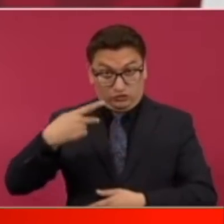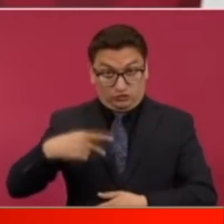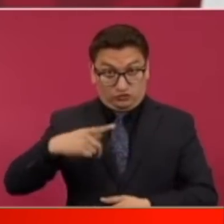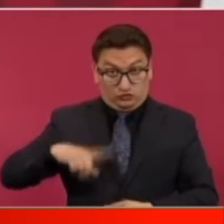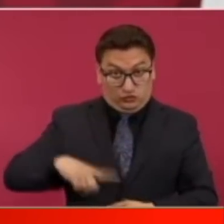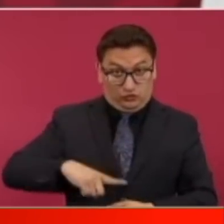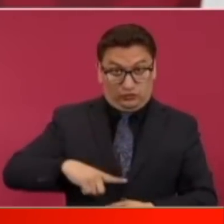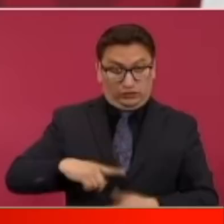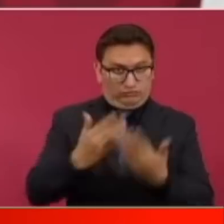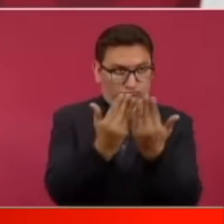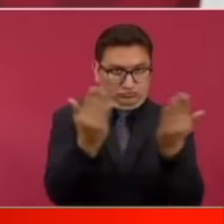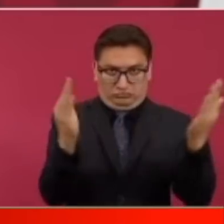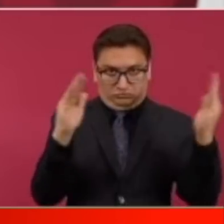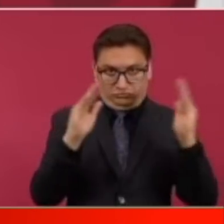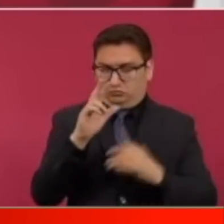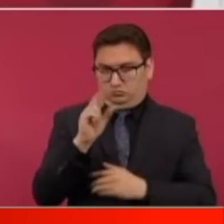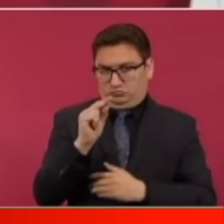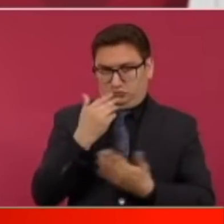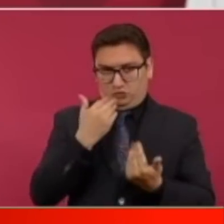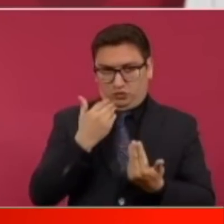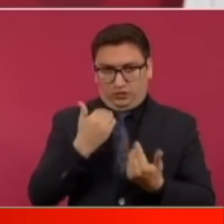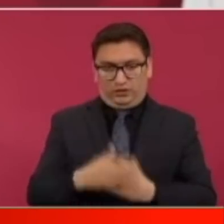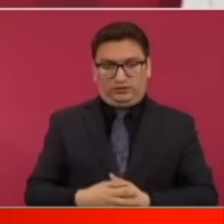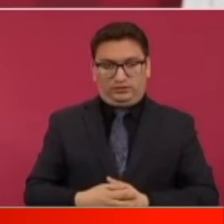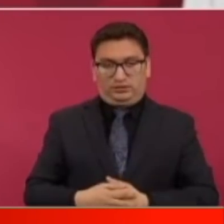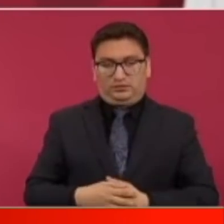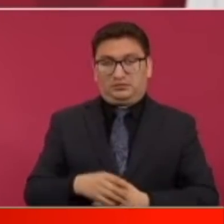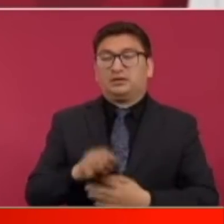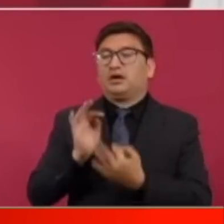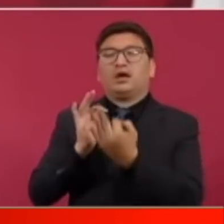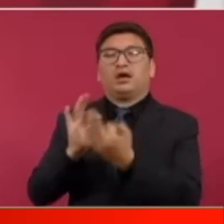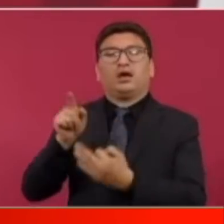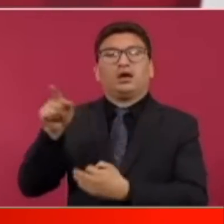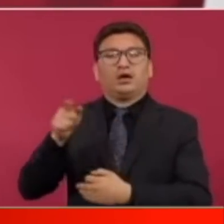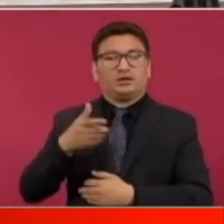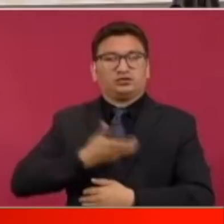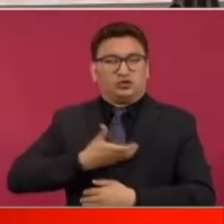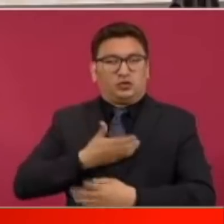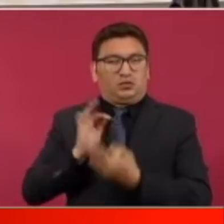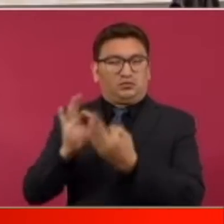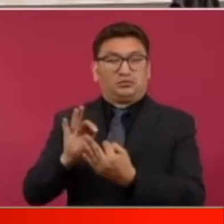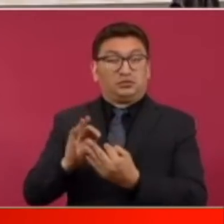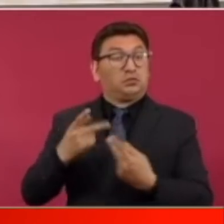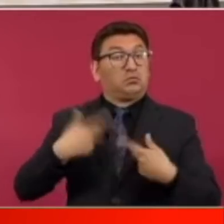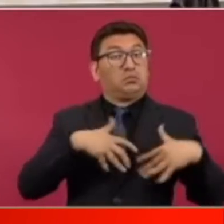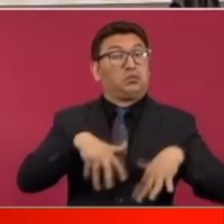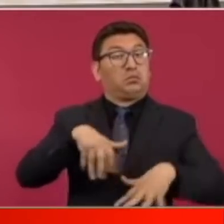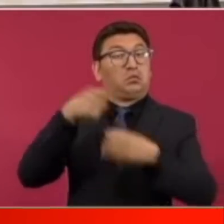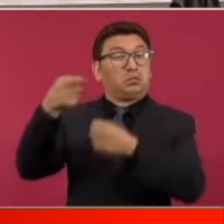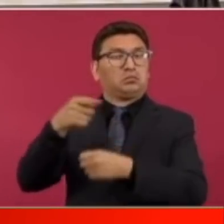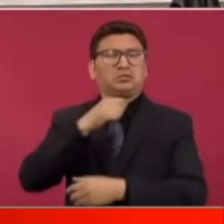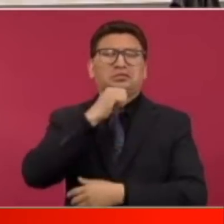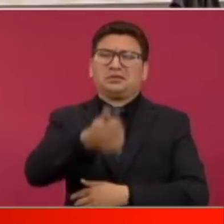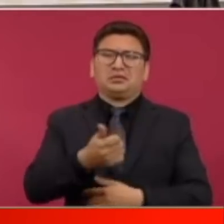no tuvo vallas que está aquí en el Zócalo y ahí nadie protestó